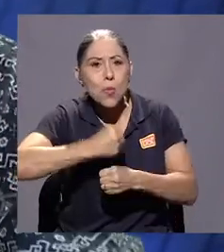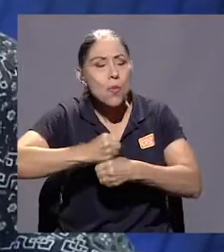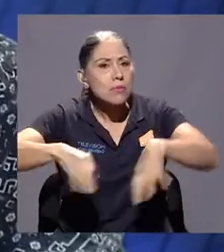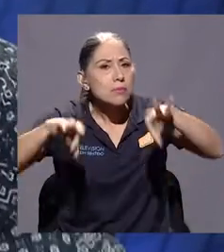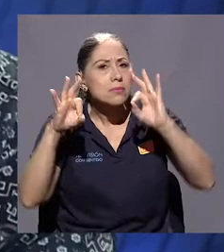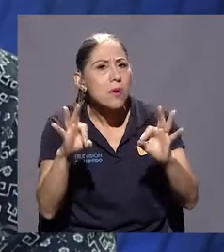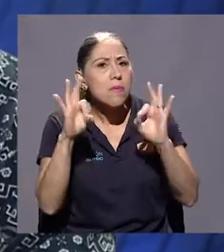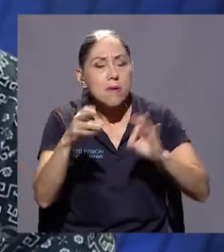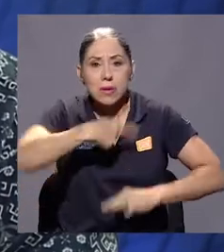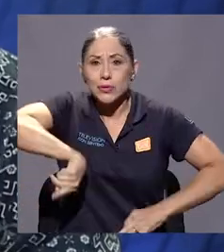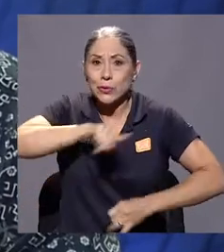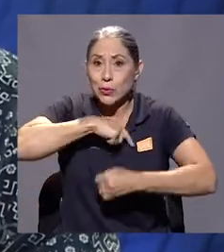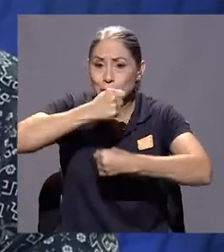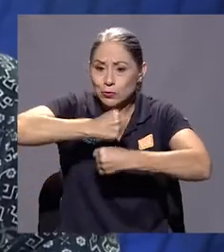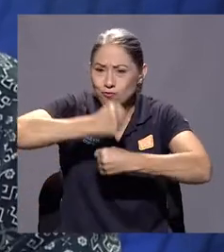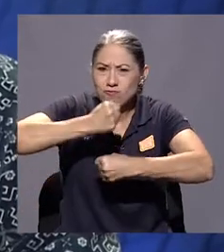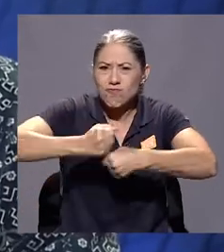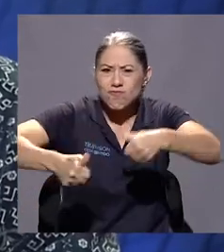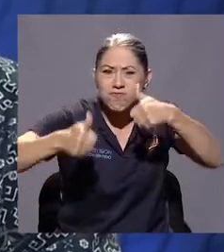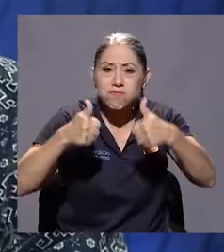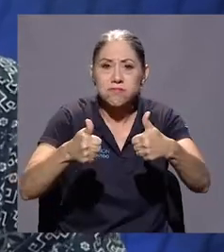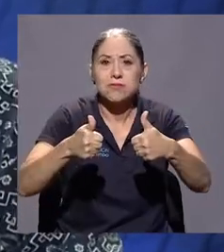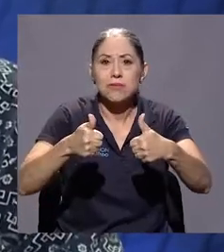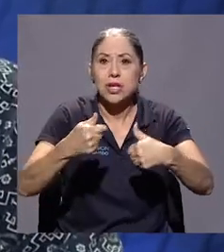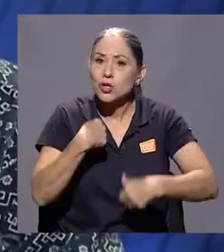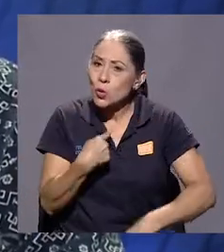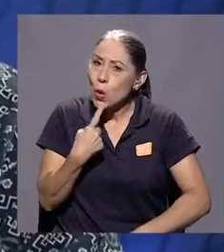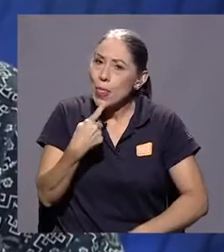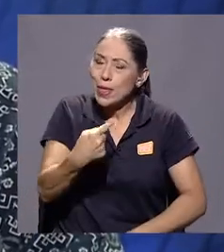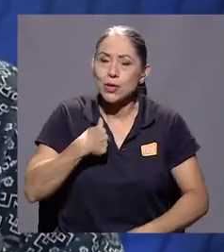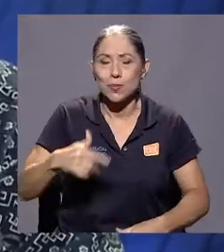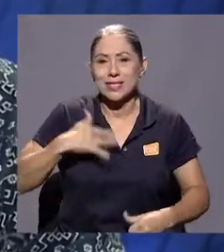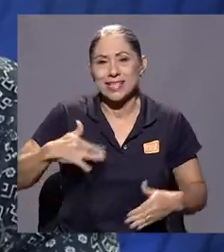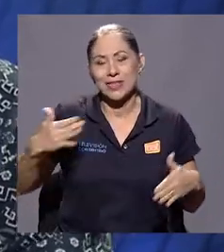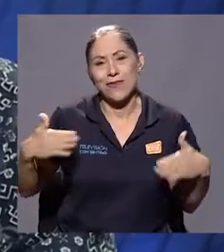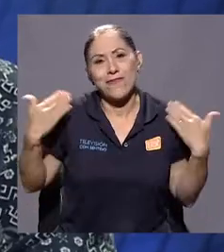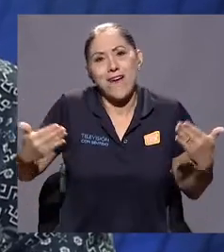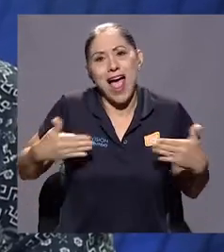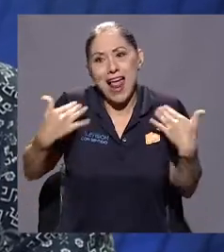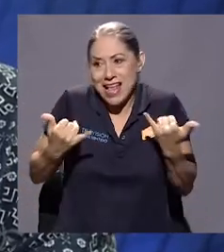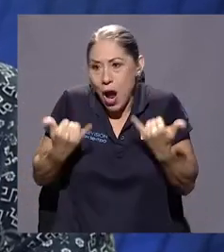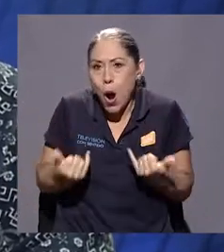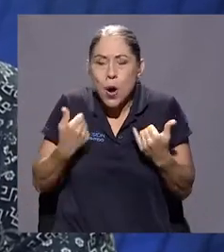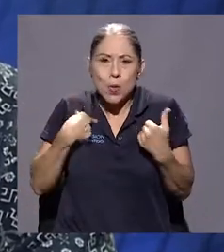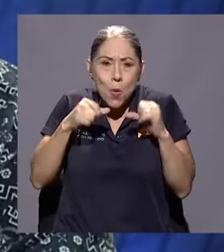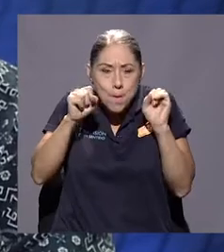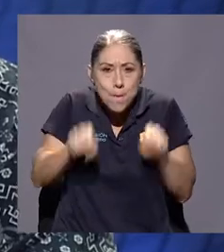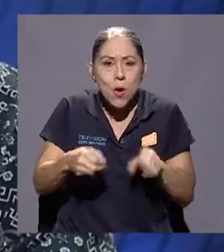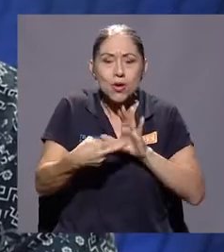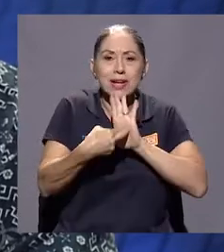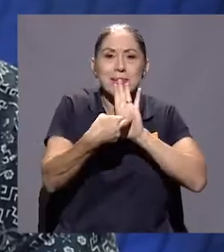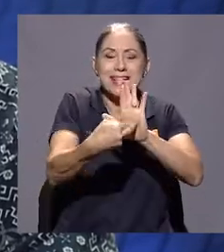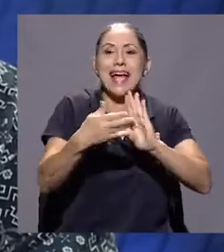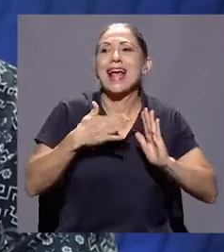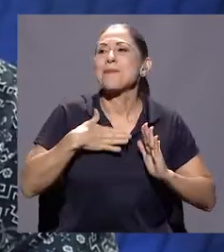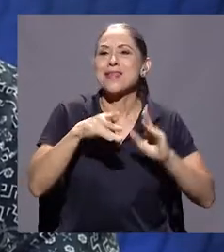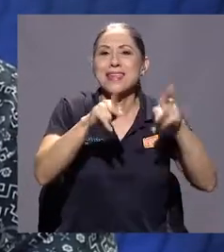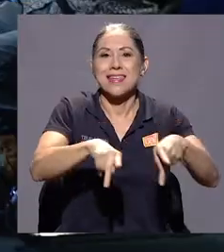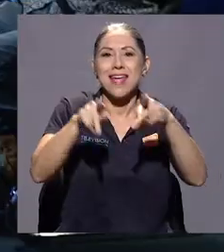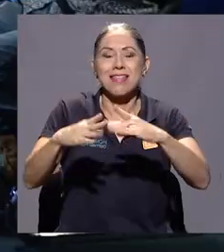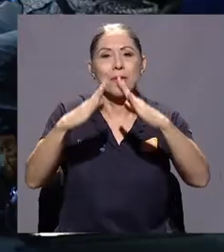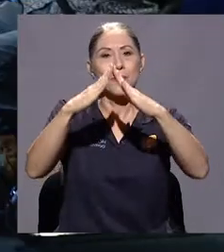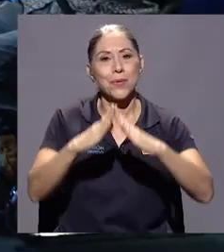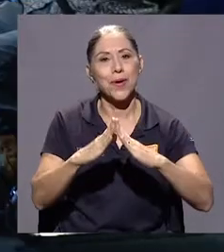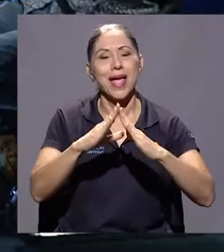a hacerlo lo mejor que pudimos. Y lo digo, me siento súper feliz de hoy por hoy poder representar a toda mi gente de La Carpio.